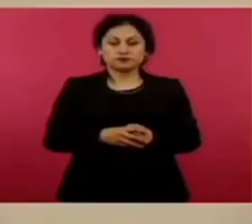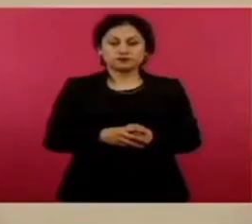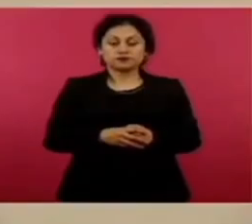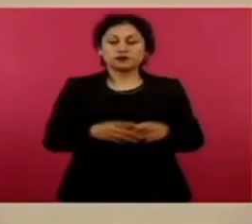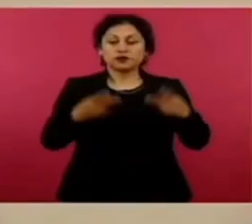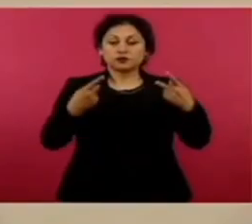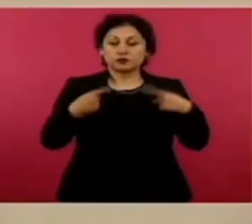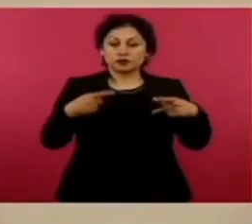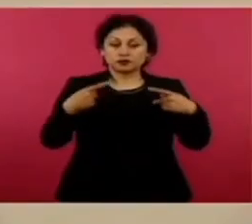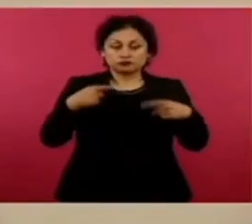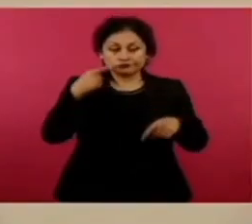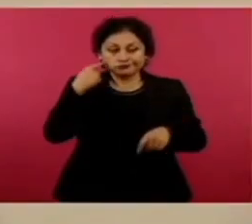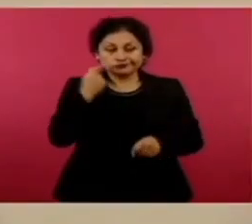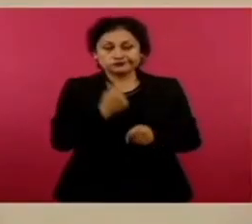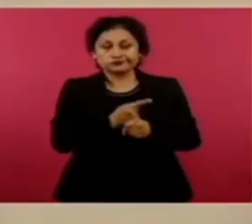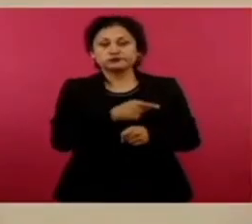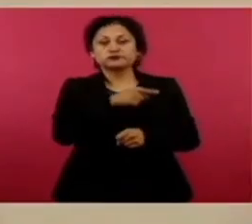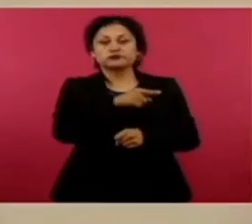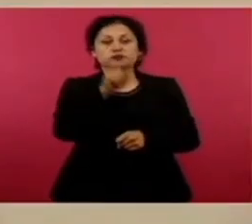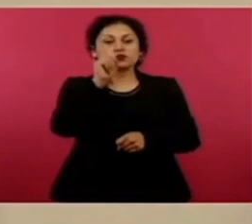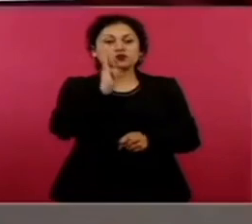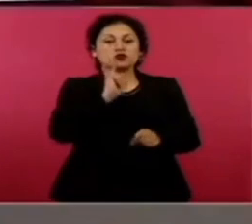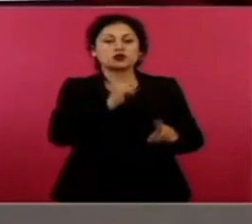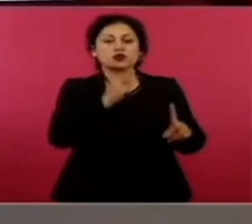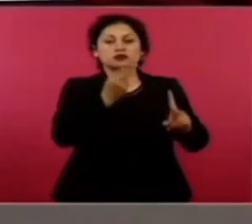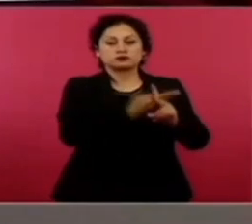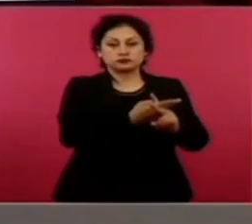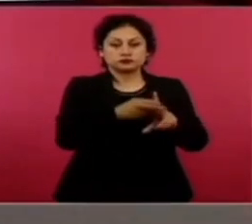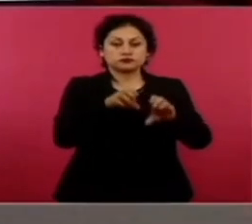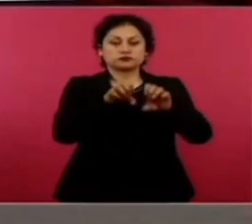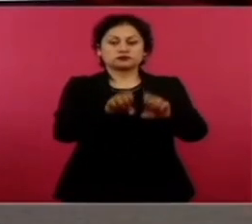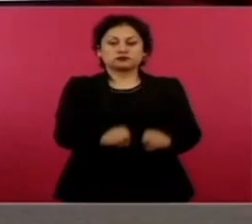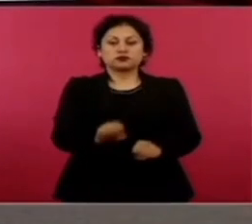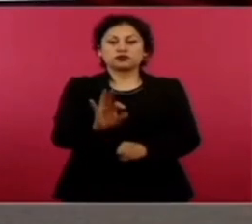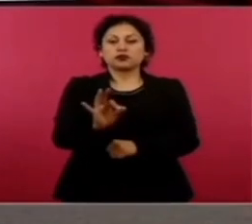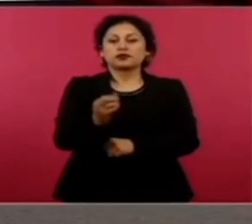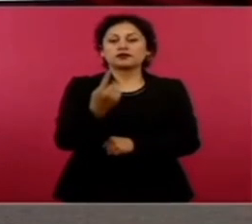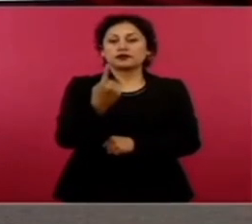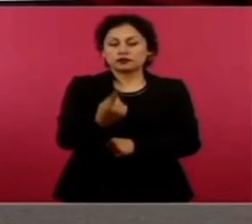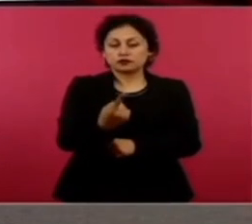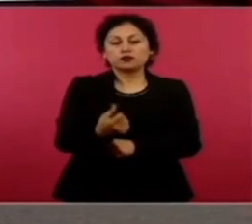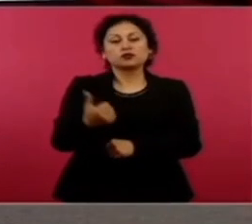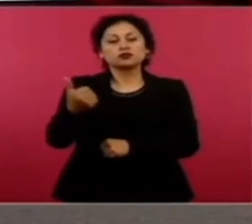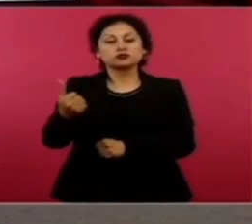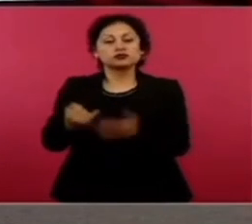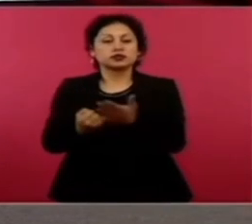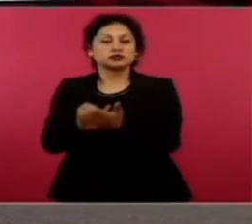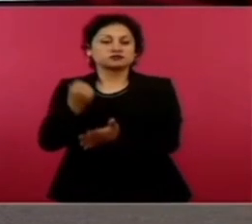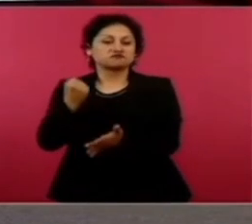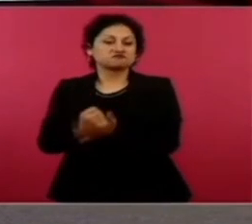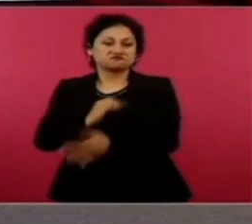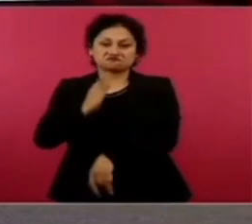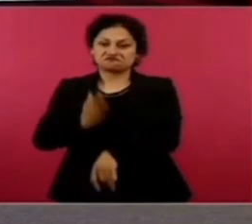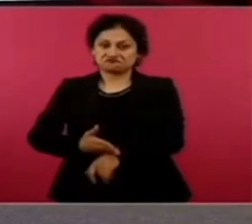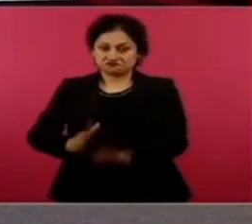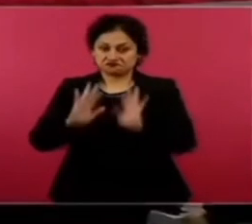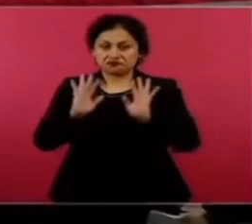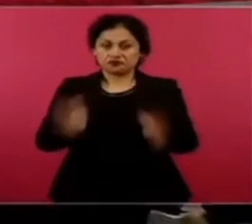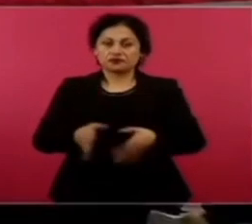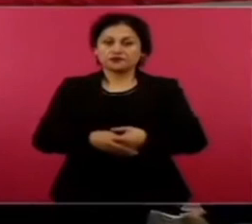Daniel Ramírez Peña, lo absolvió de estos delitos. En 2019, el Departamento del Tesoro